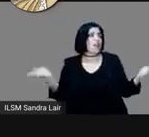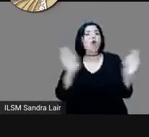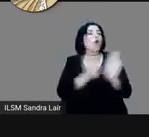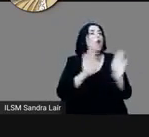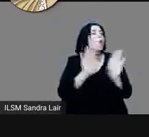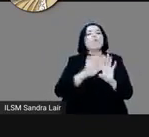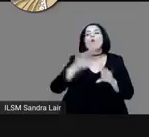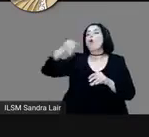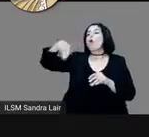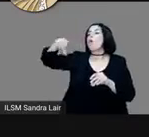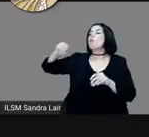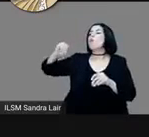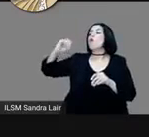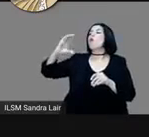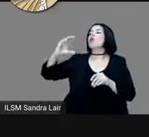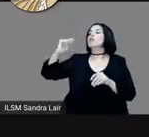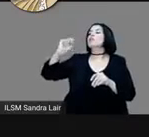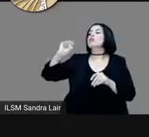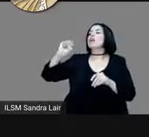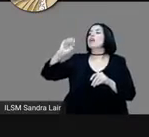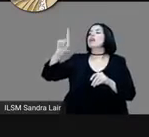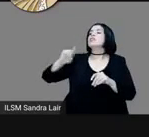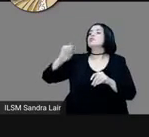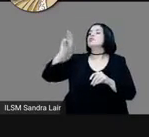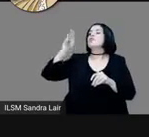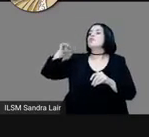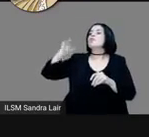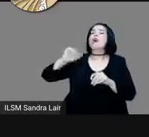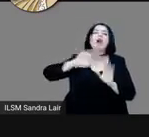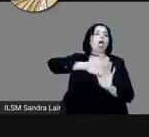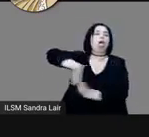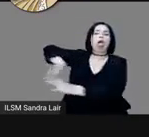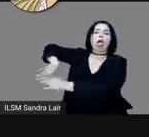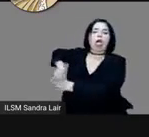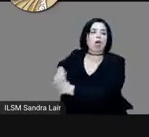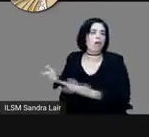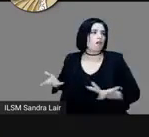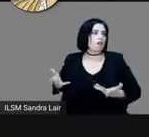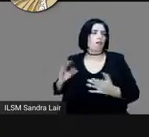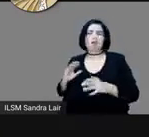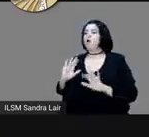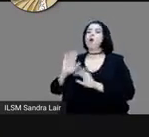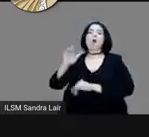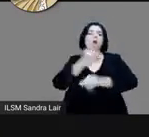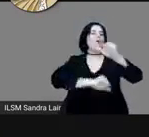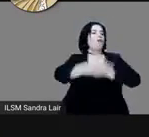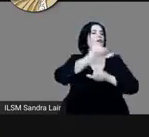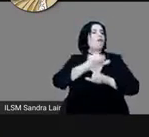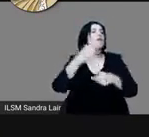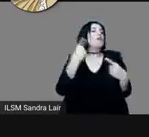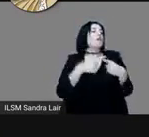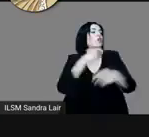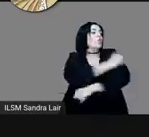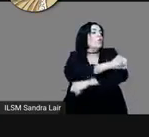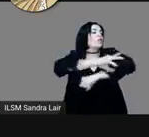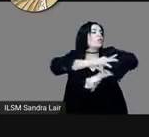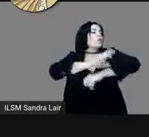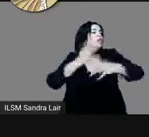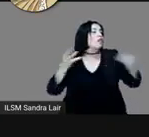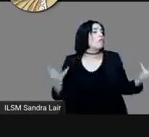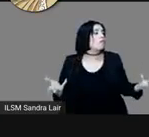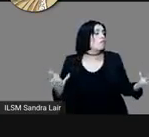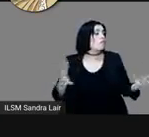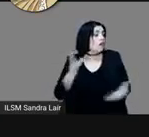lado, puesto que estaba prisionero, puesto que no podía hacer mayor cosa. Entonces, Cuitláhuac tiene